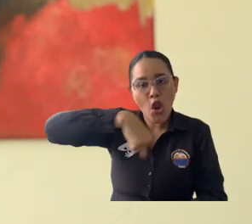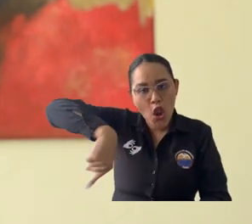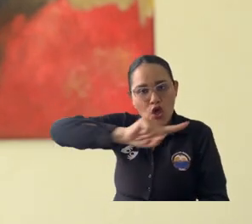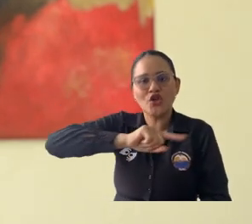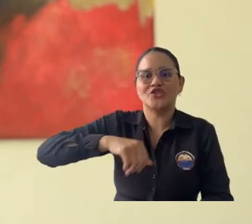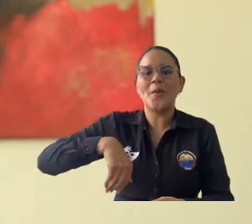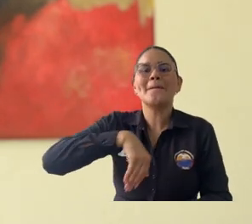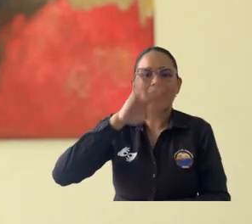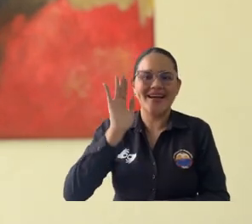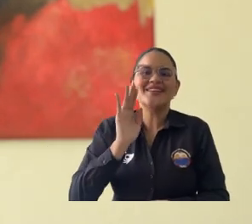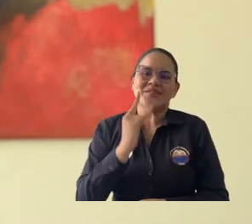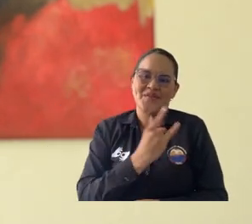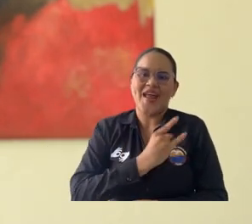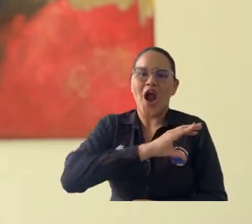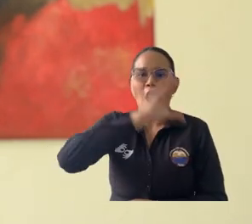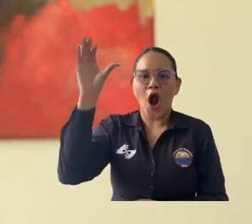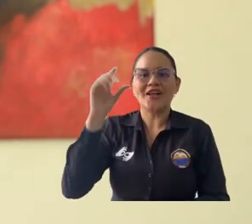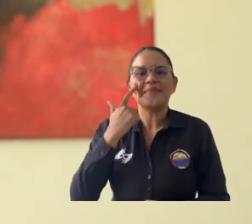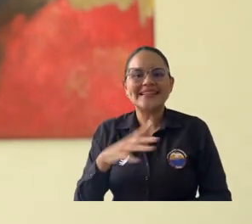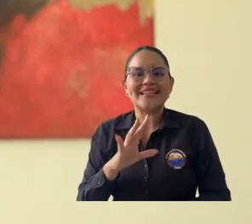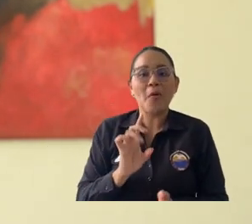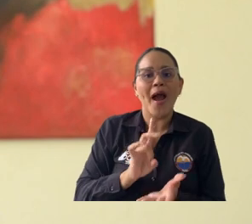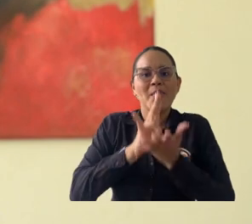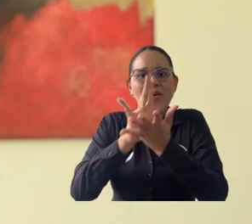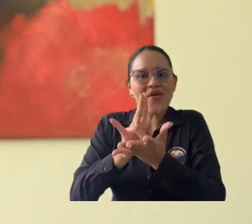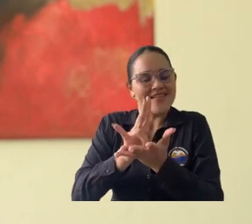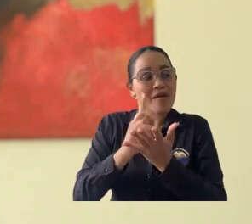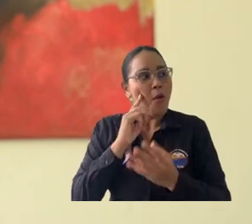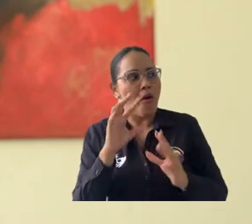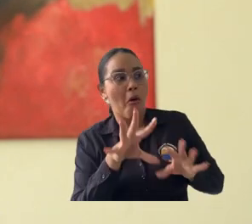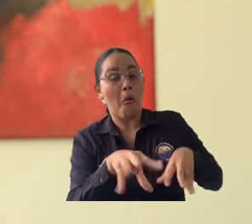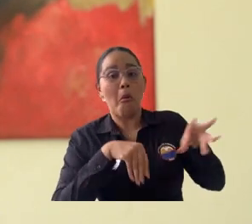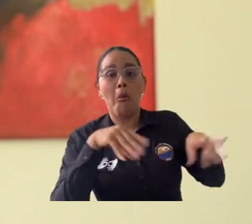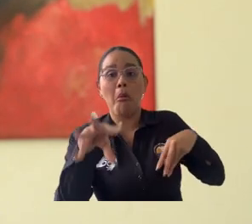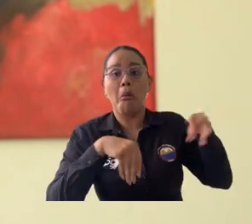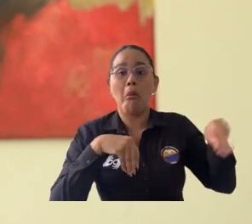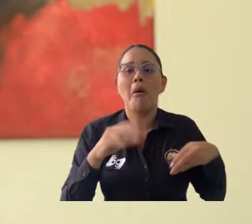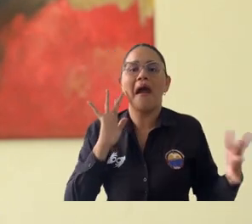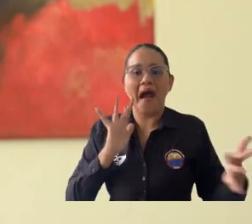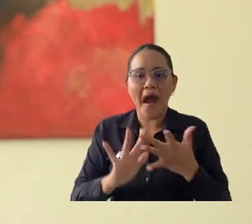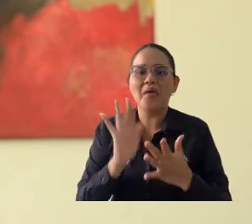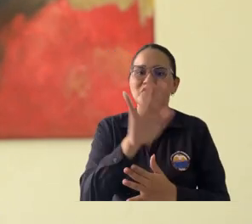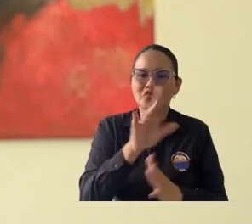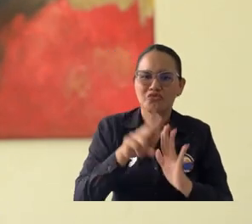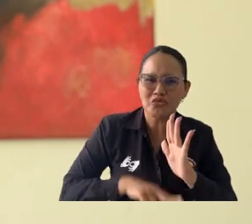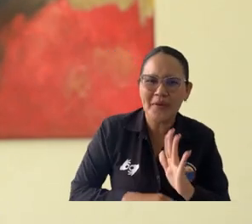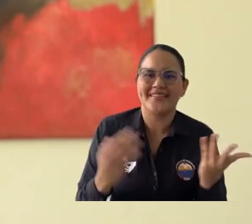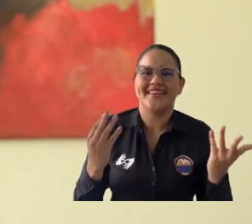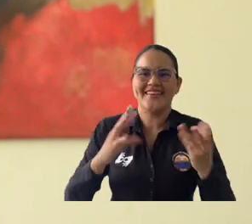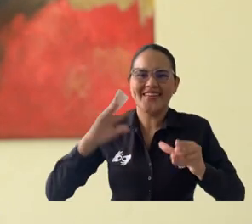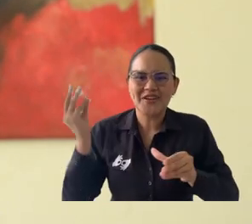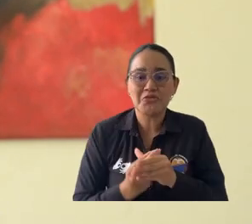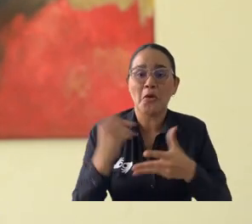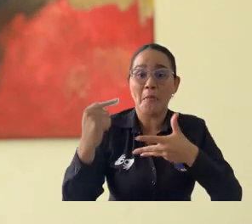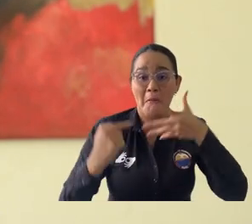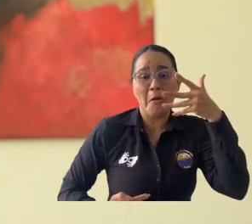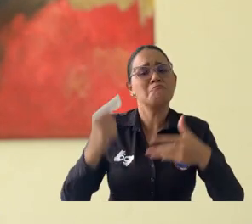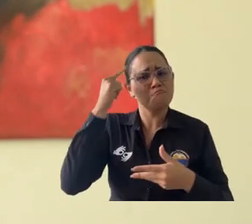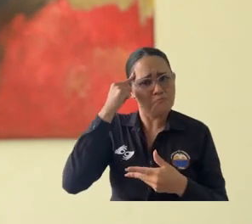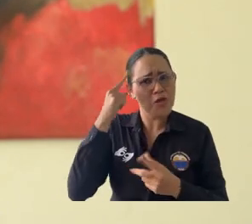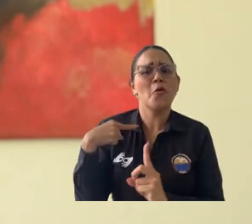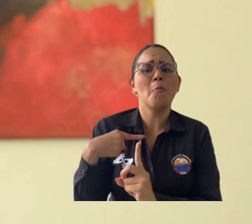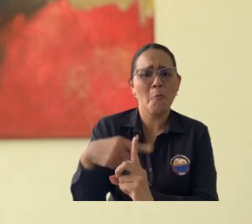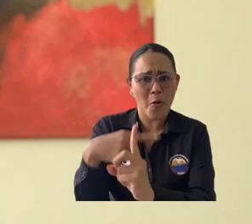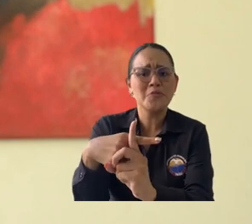universidades de la costa, desde el modelo de ingreso de nuestros estudiantes hasta la forma como han llegado a sus graduaciones. Entonces creo que las acciones